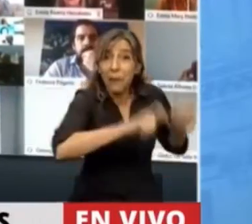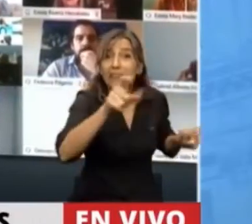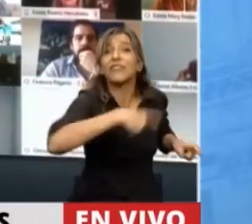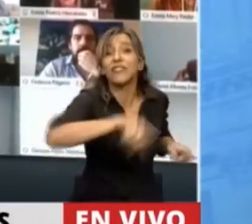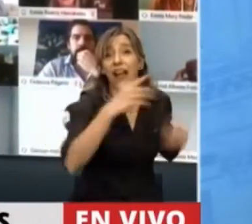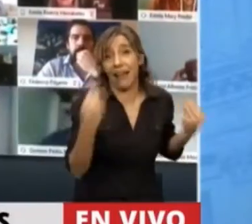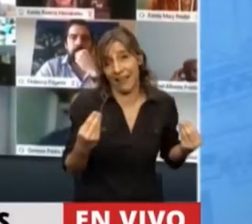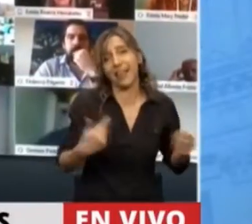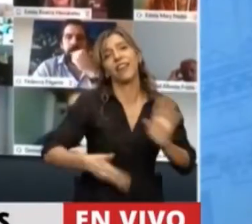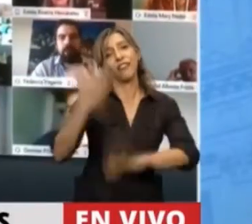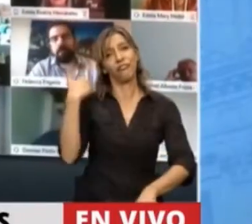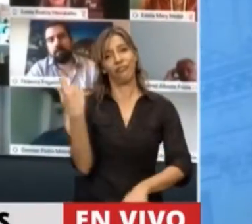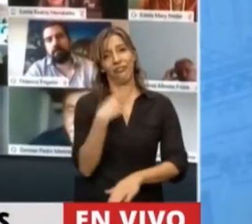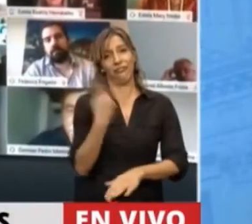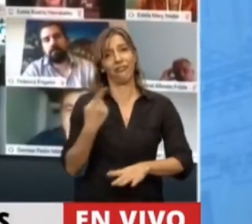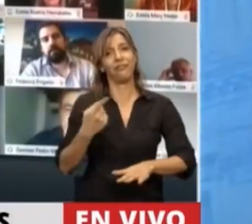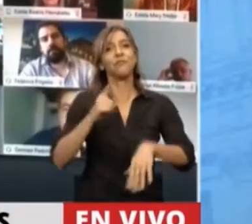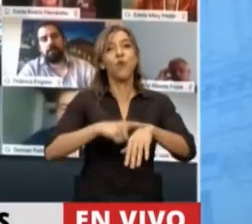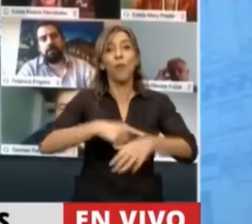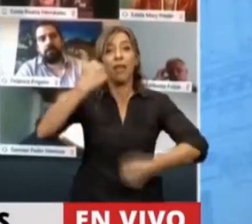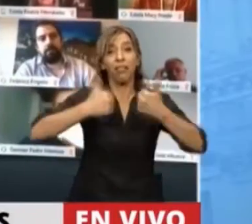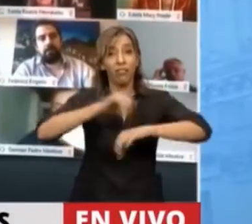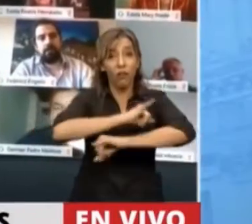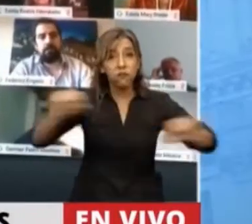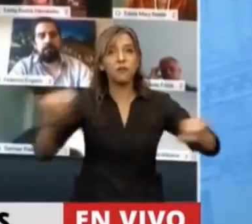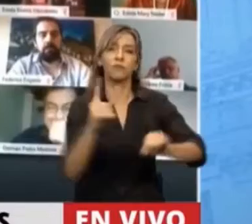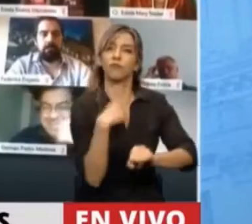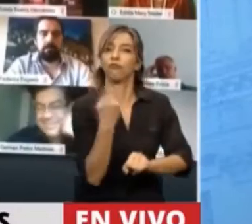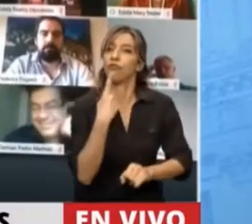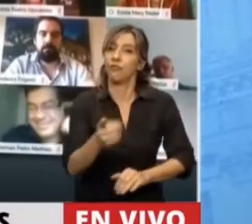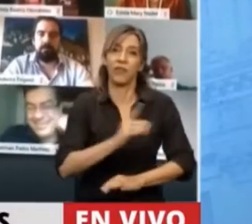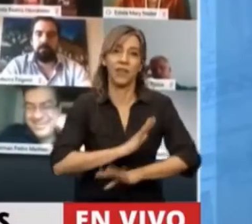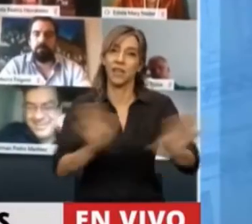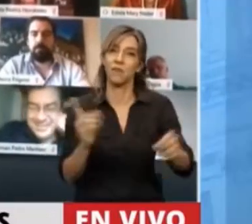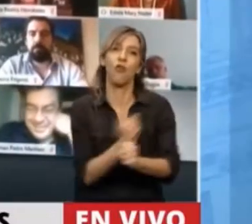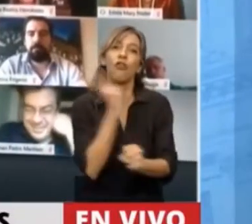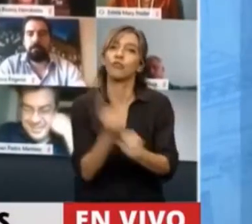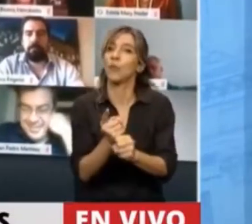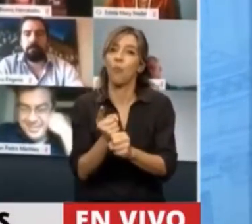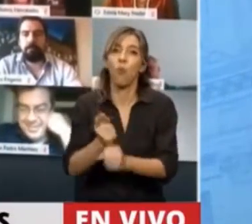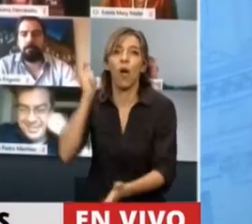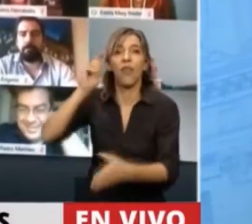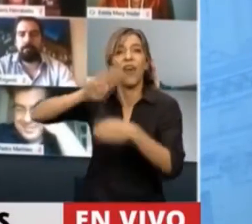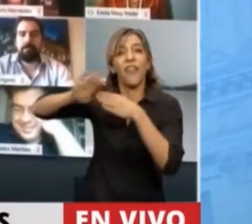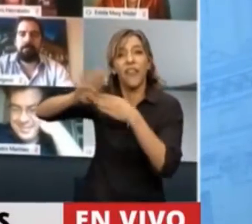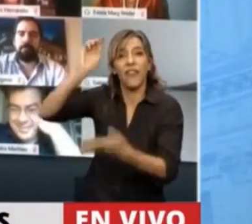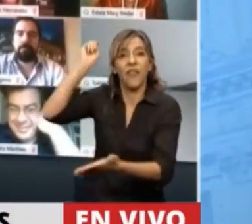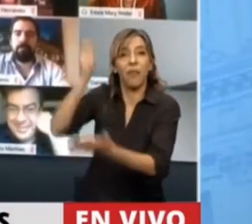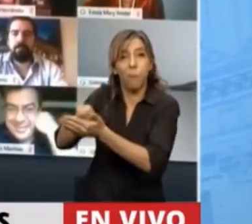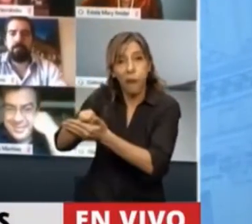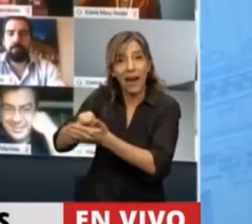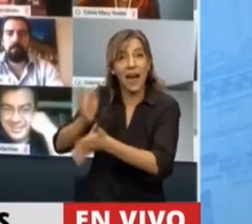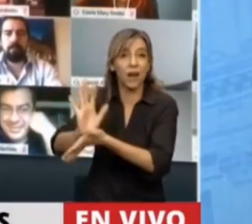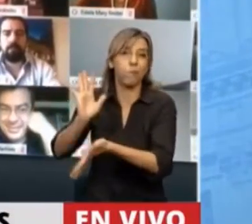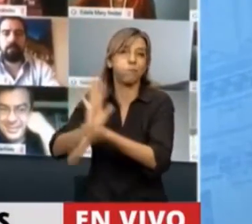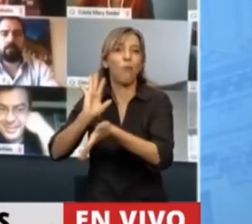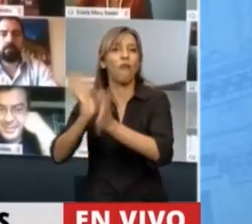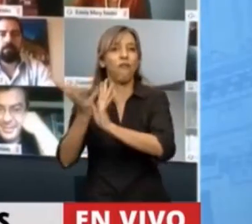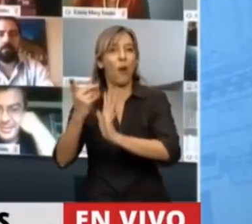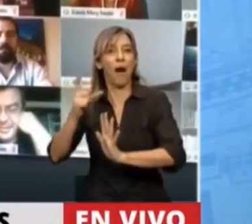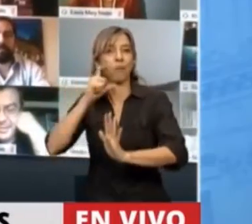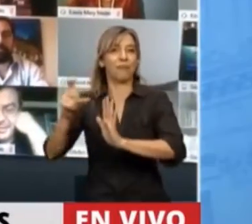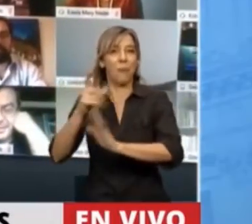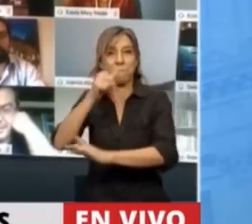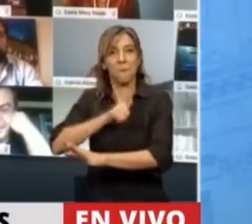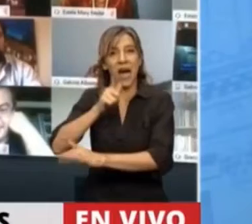Dijimos que era completamente incompatible pagar la deuda fraudulenta, ilegal y legítima a